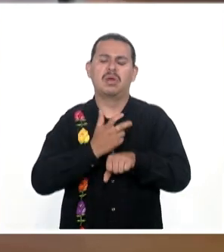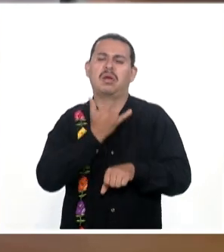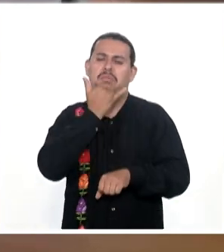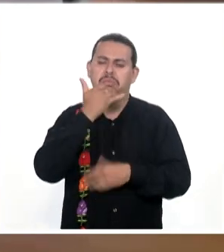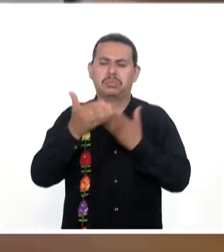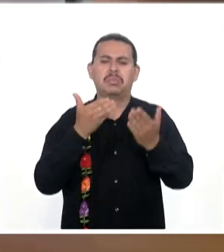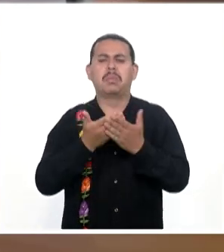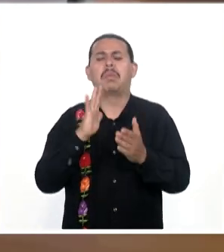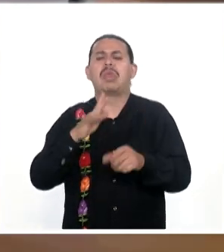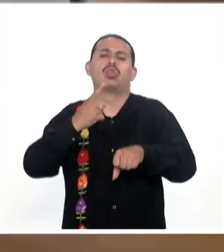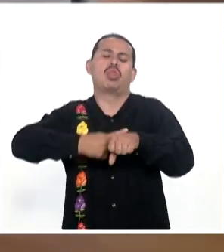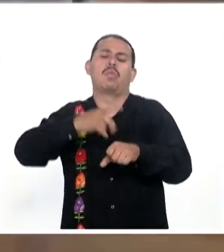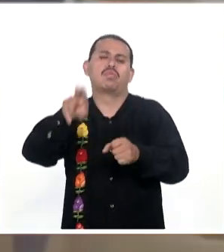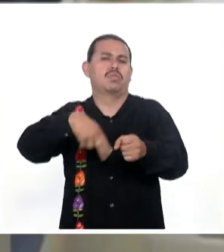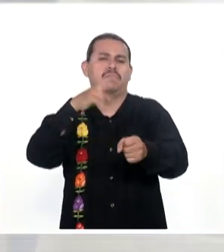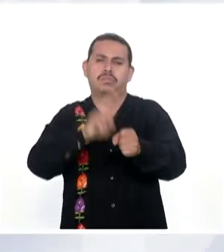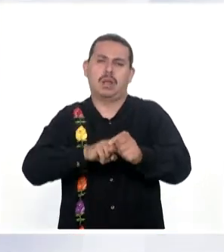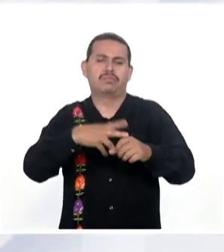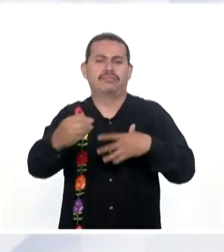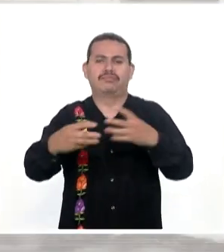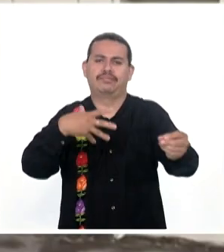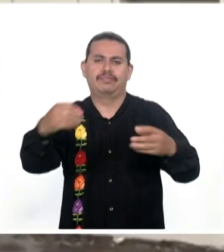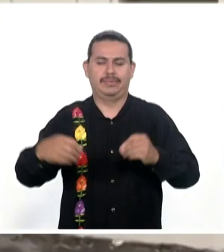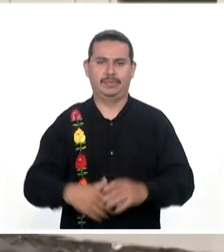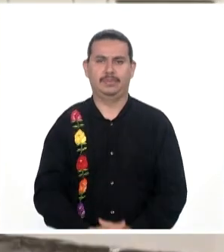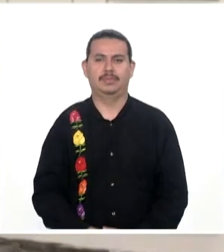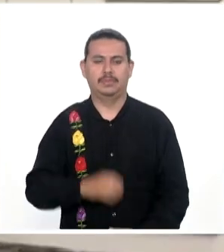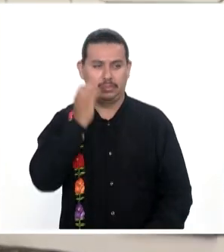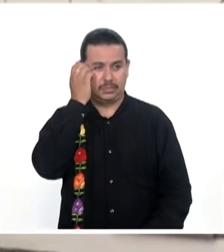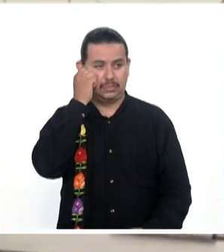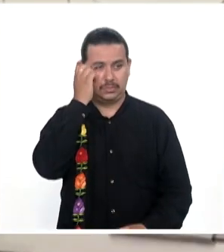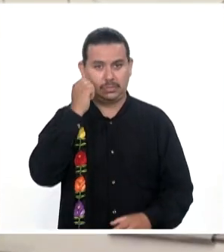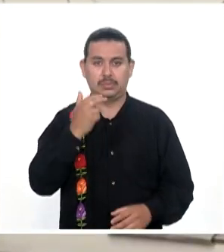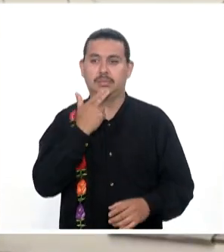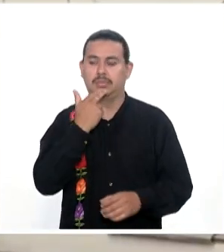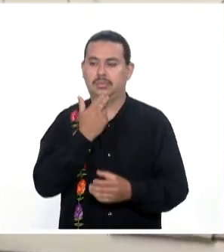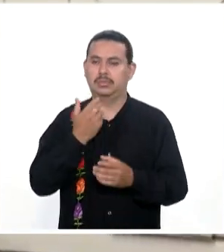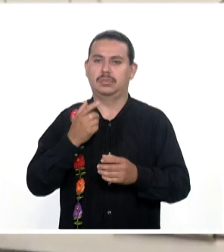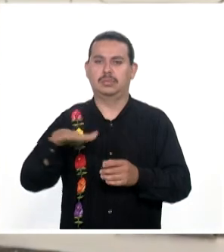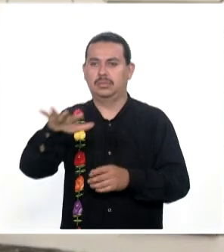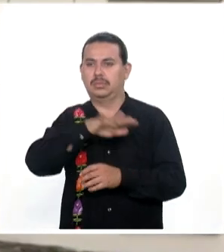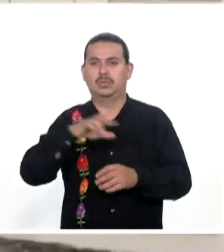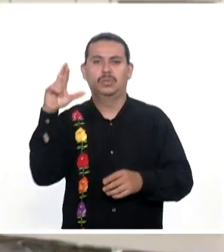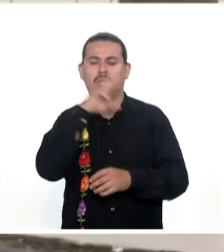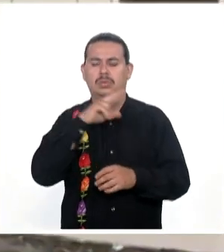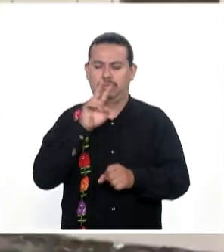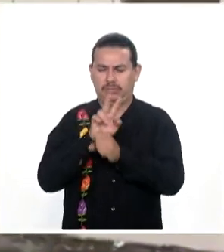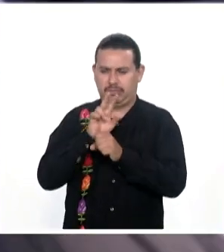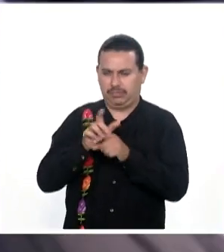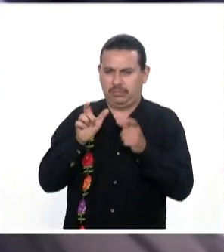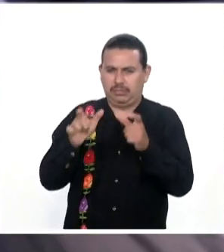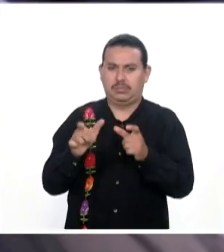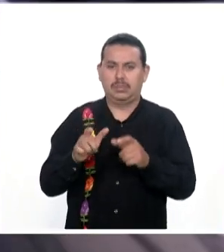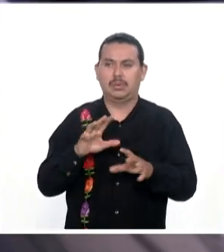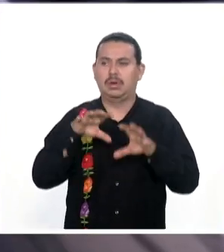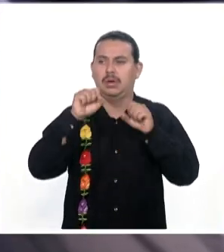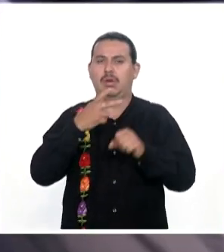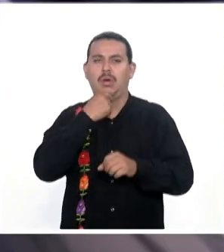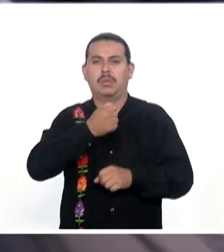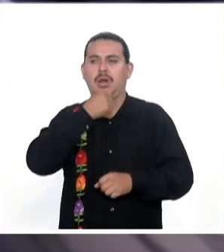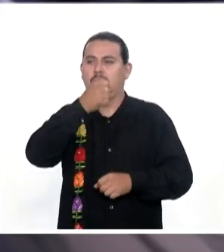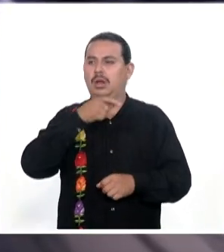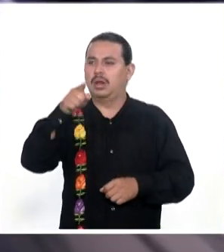tratar la COVID como una enfermedad endémica. El Servicio Federal de Seguridad de Rusia informó este jueves que detuvo al reportero